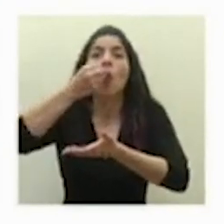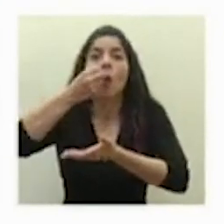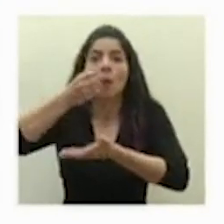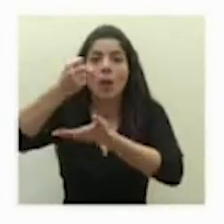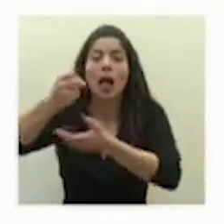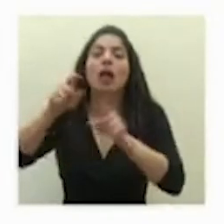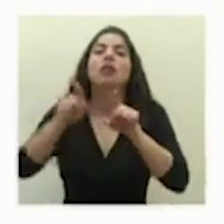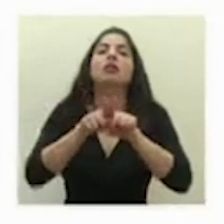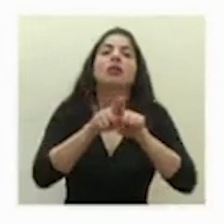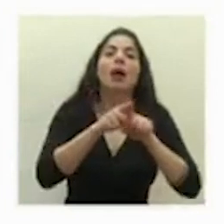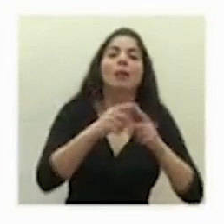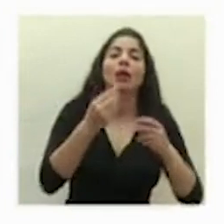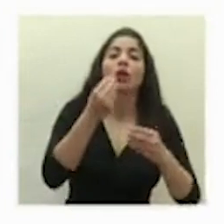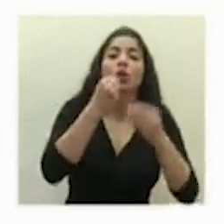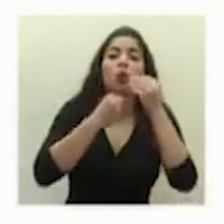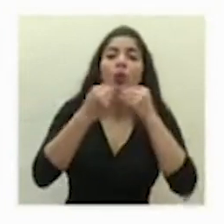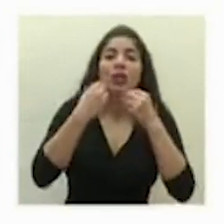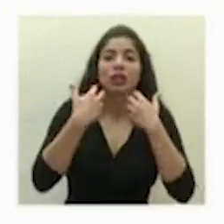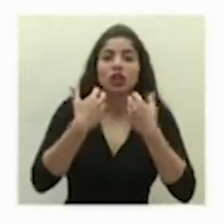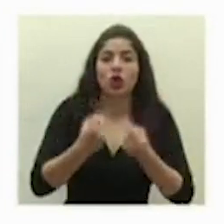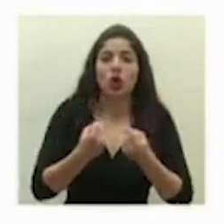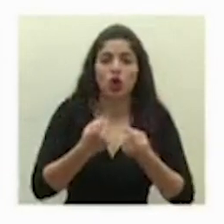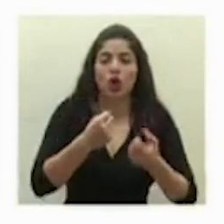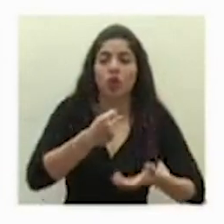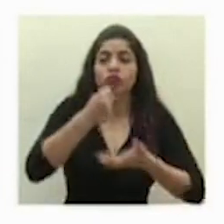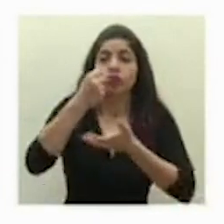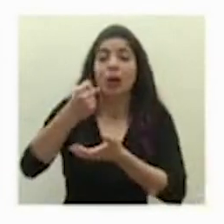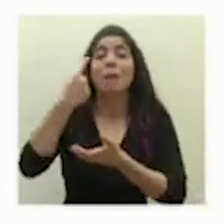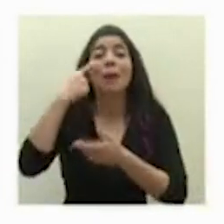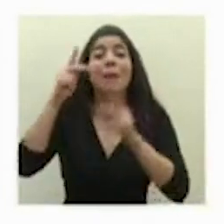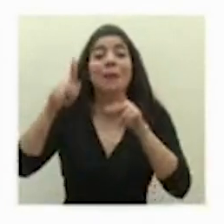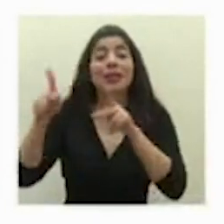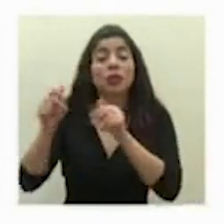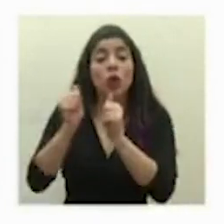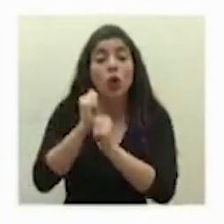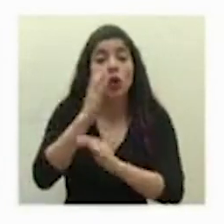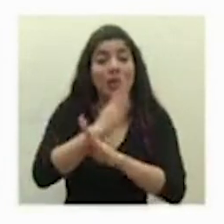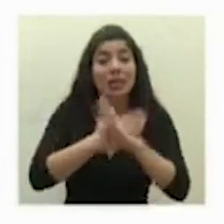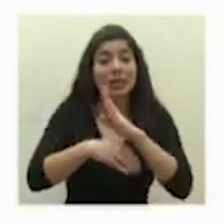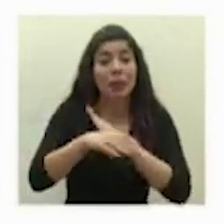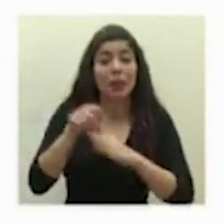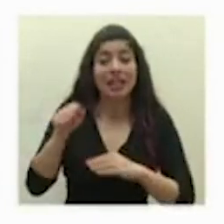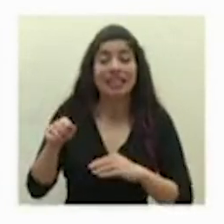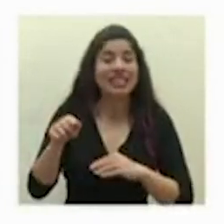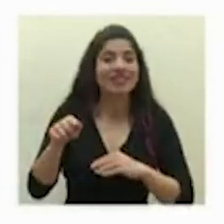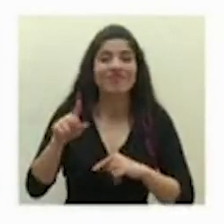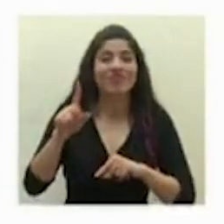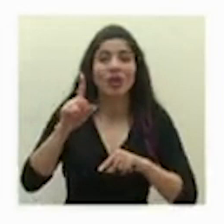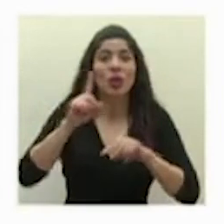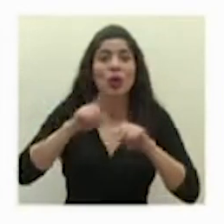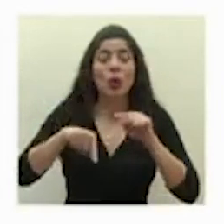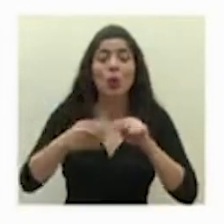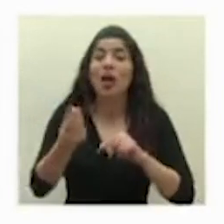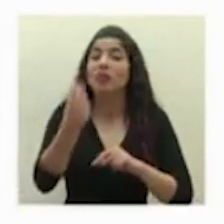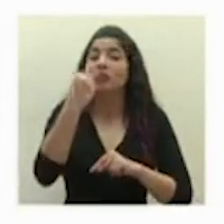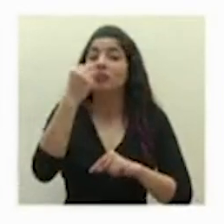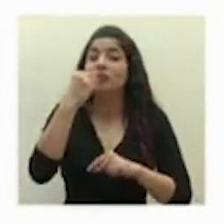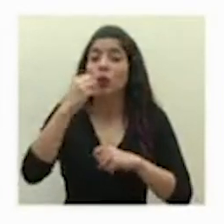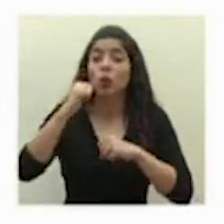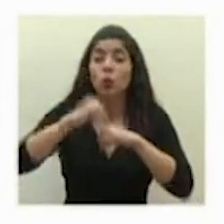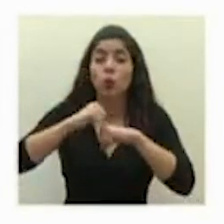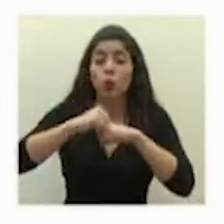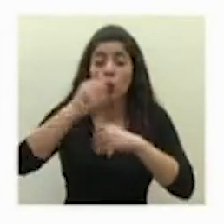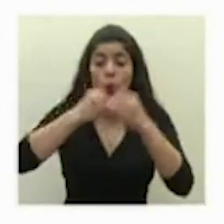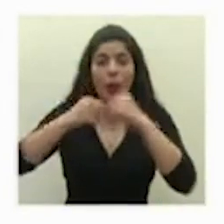complementos nutricionales para aquellas personas con discapacidad que no pueden ingerir alimentos sólidos